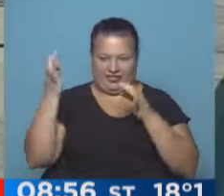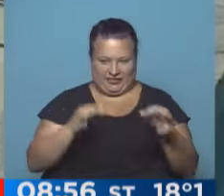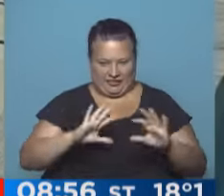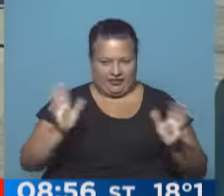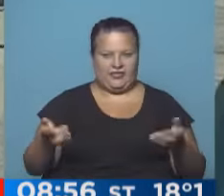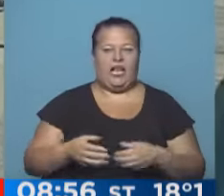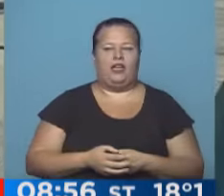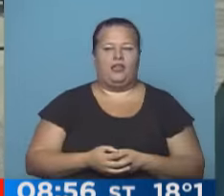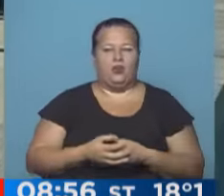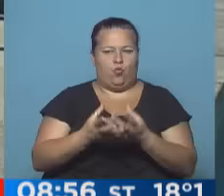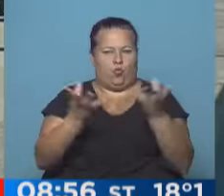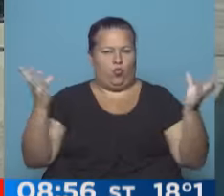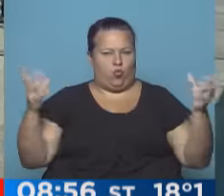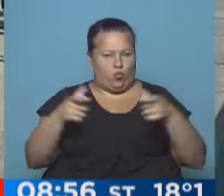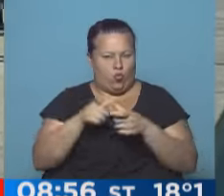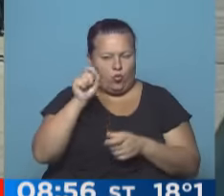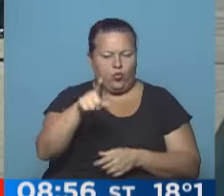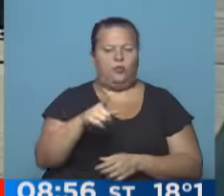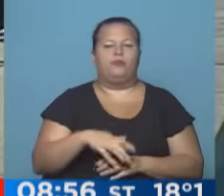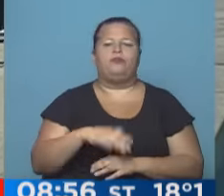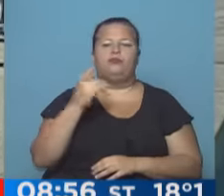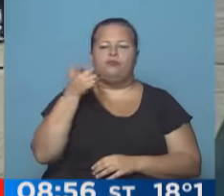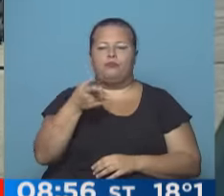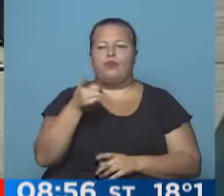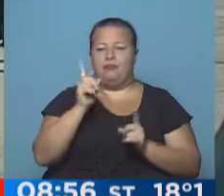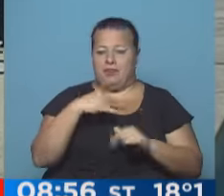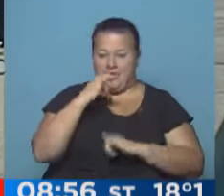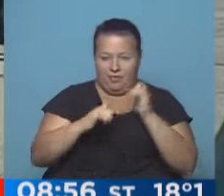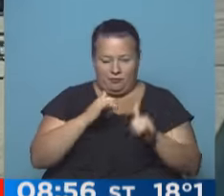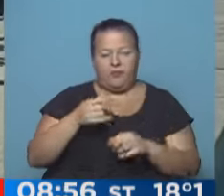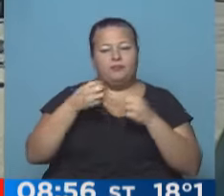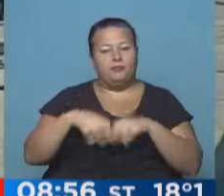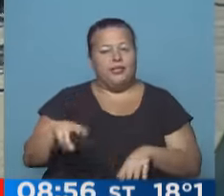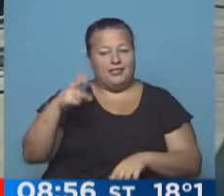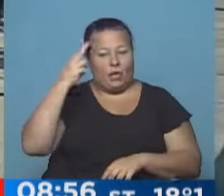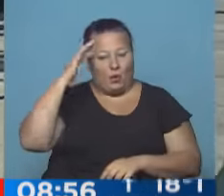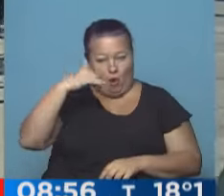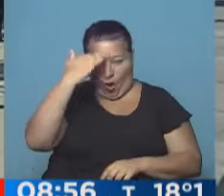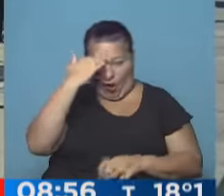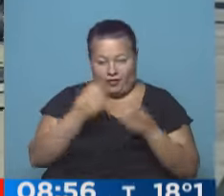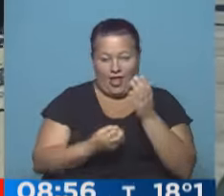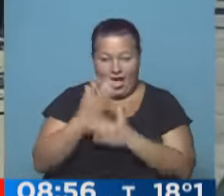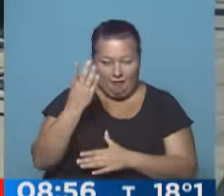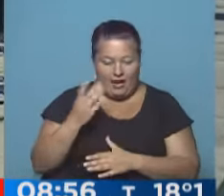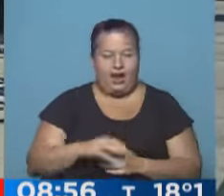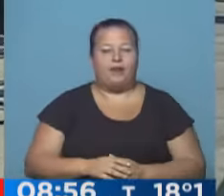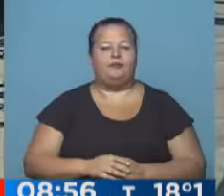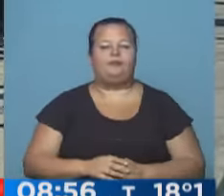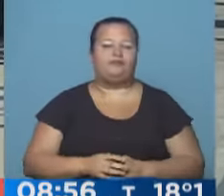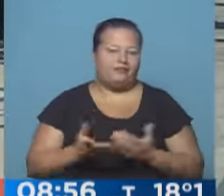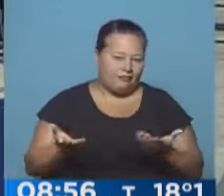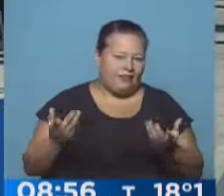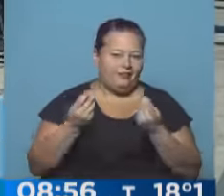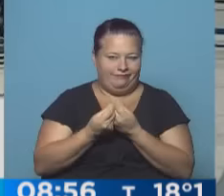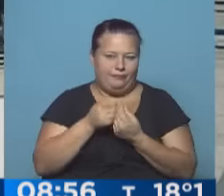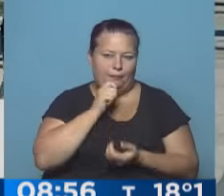está con una muy nutrida comitiva, recordemos que tal, como habíamos dicho, a partir de las 8 y 45 de la mañana, claro, gran